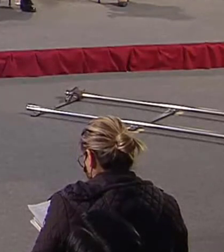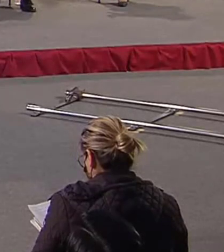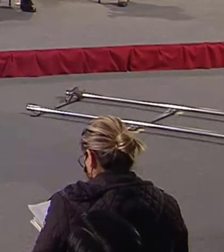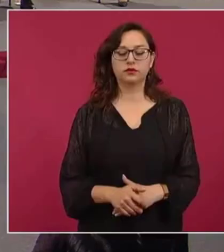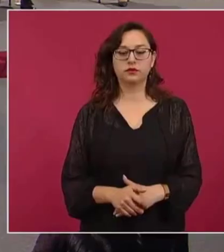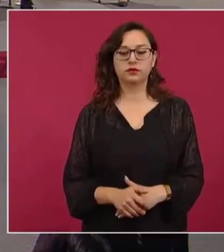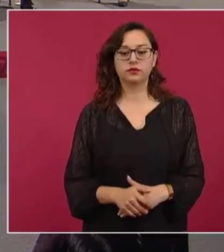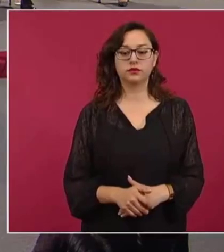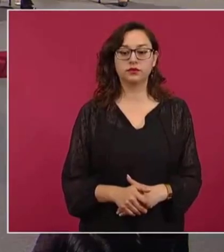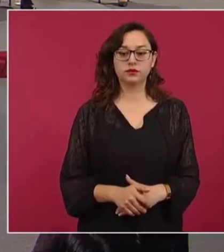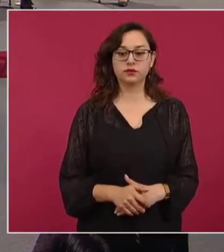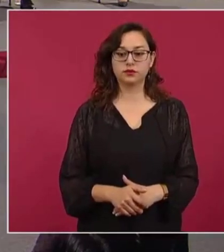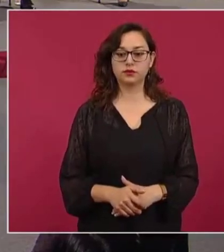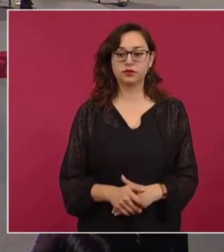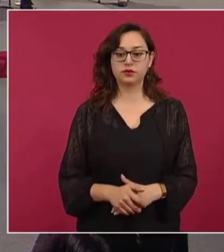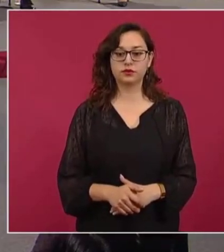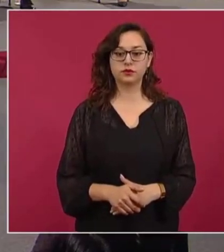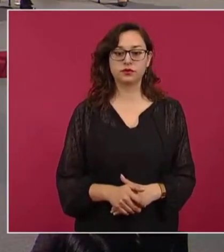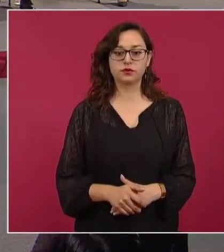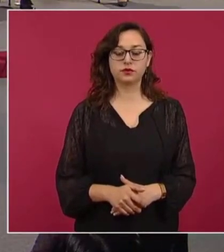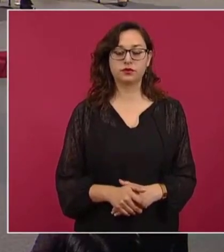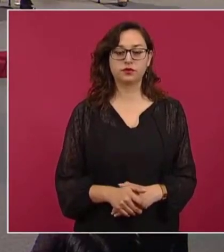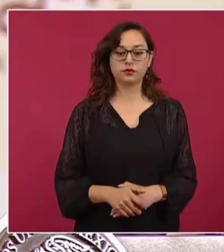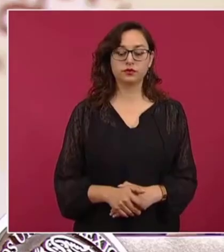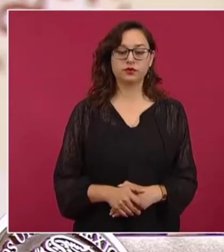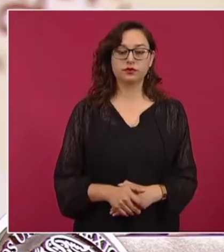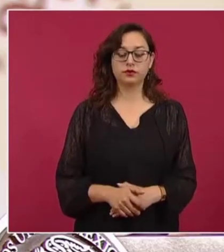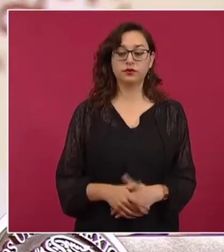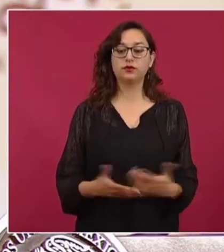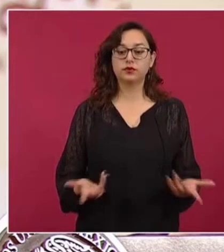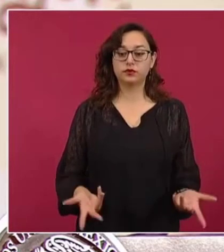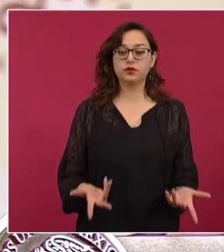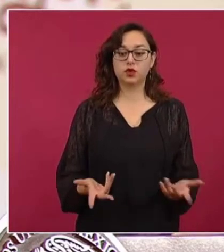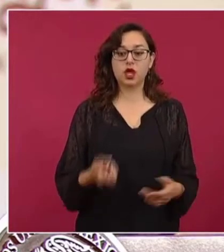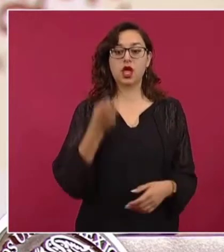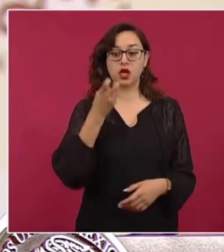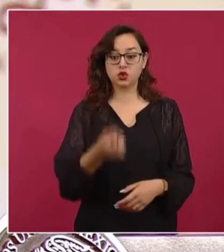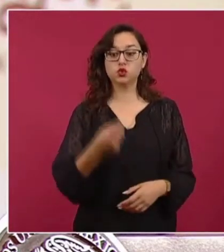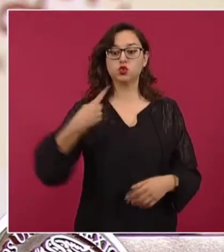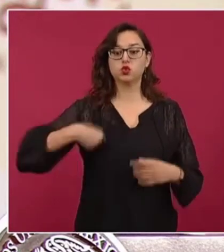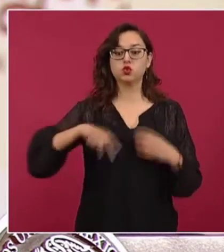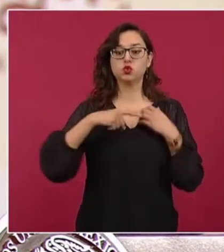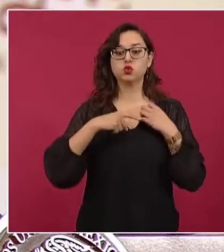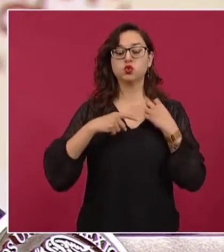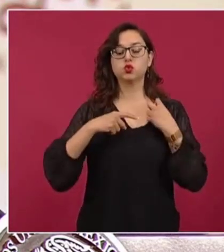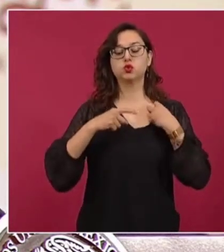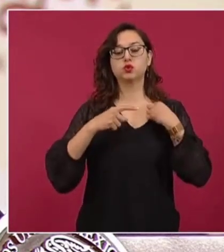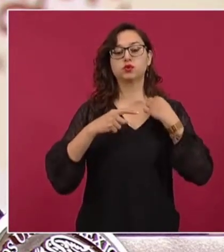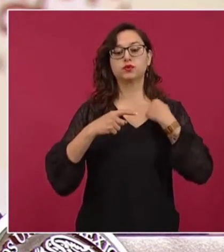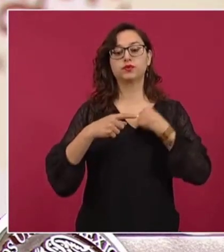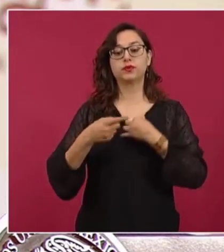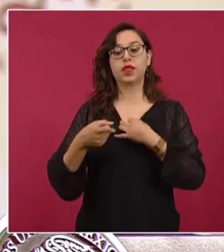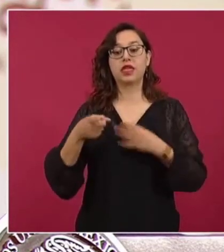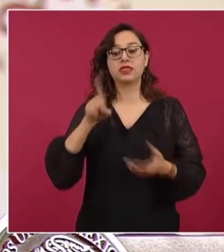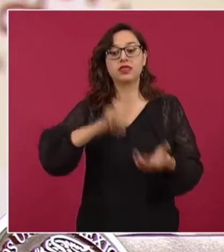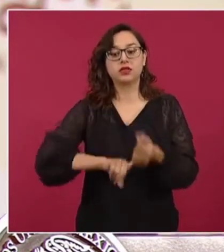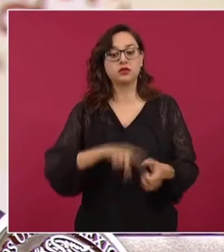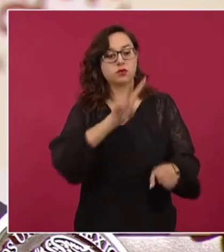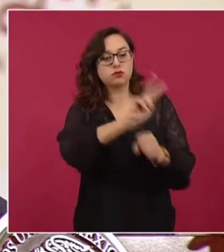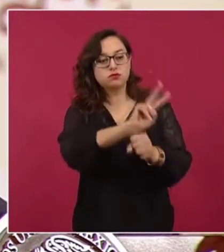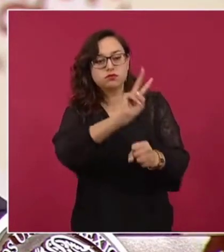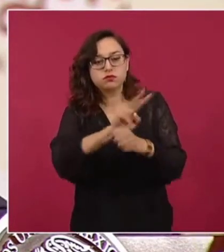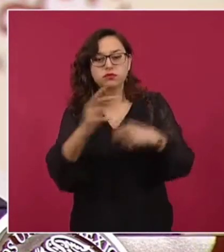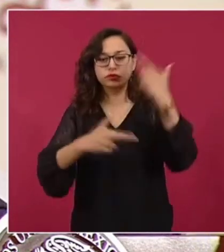pudiera haber brotes, pudiera haber grandes contagios. Por eso hicimos este monitoreo particular. Y la idea es,